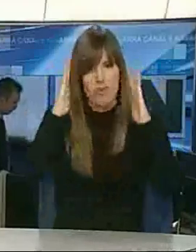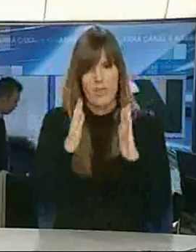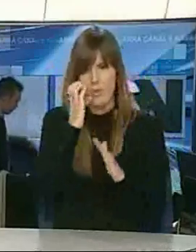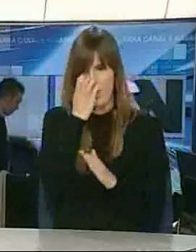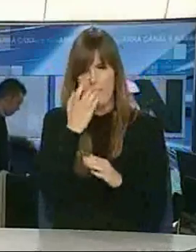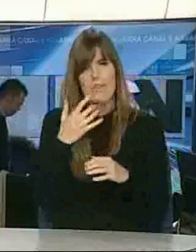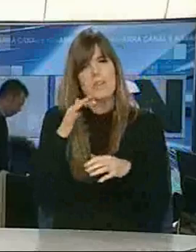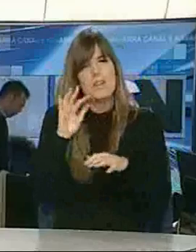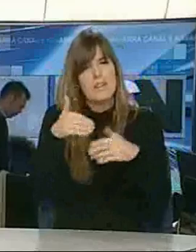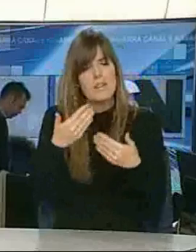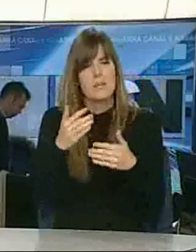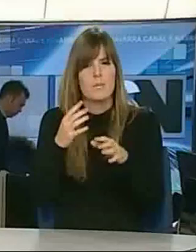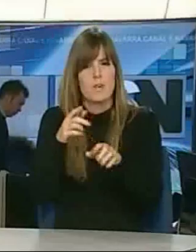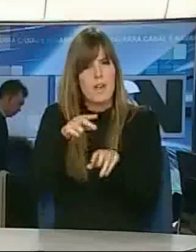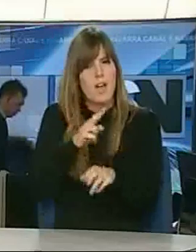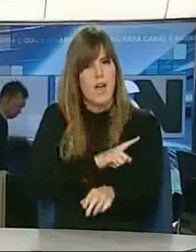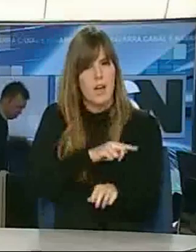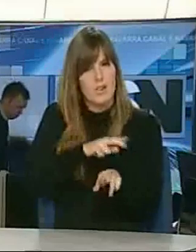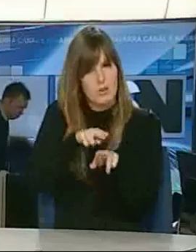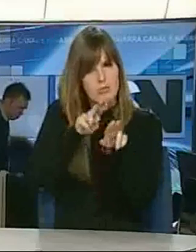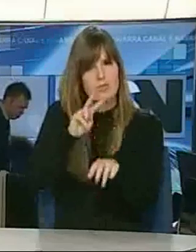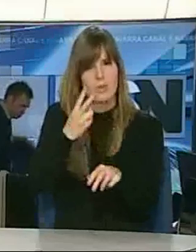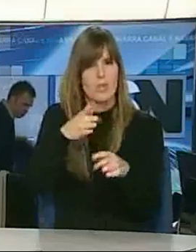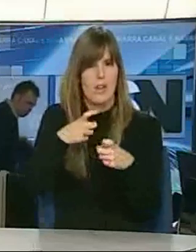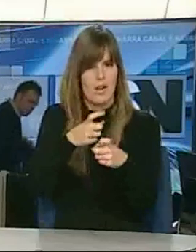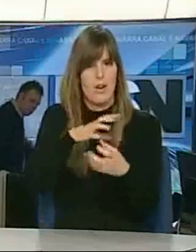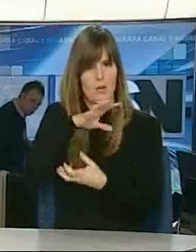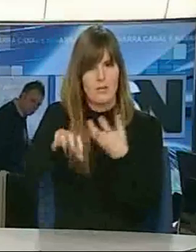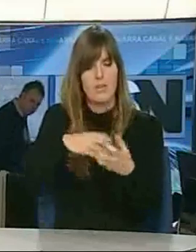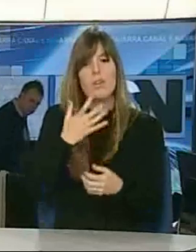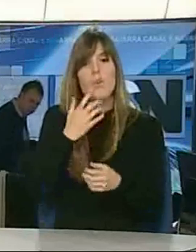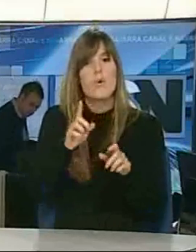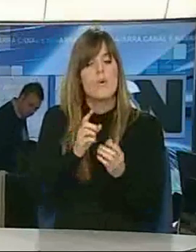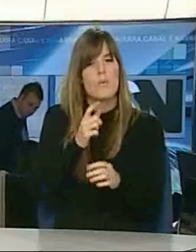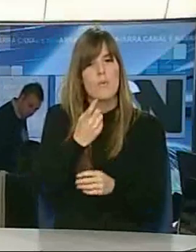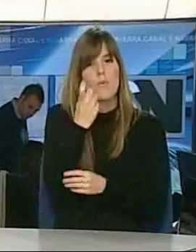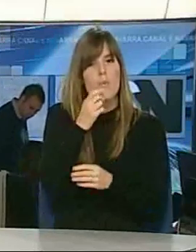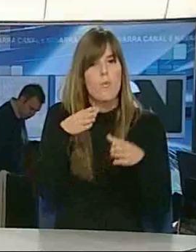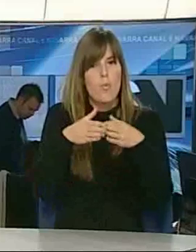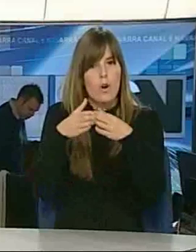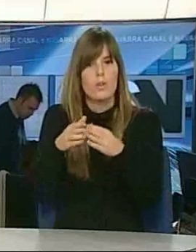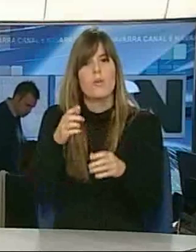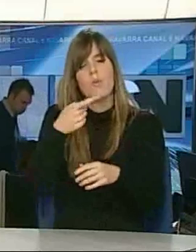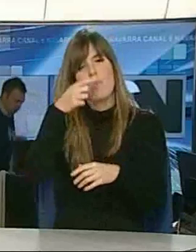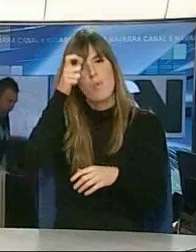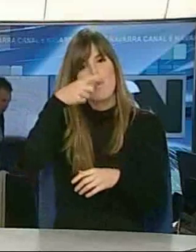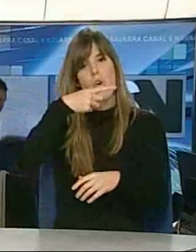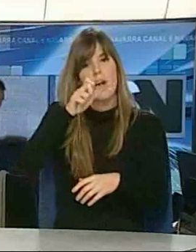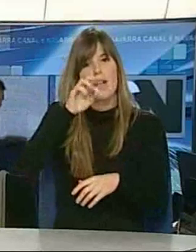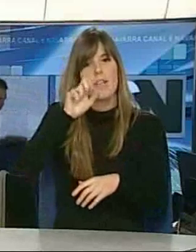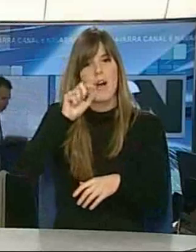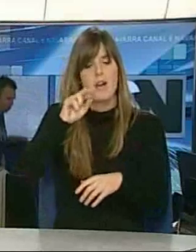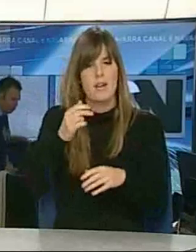asediados por un ejército de la Segunda Guerra Mundial. El puerto de Guetaria y sus balleneros cerraban una comitiva que un año más no ha